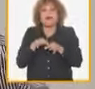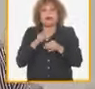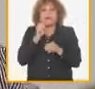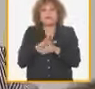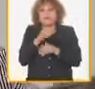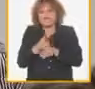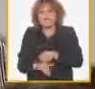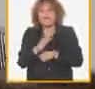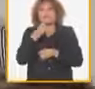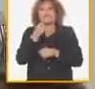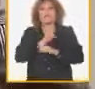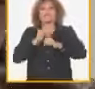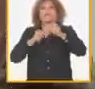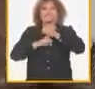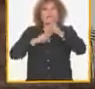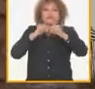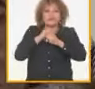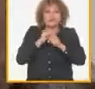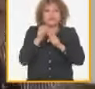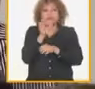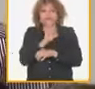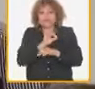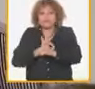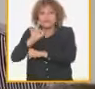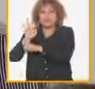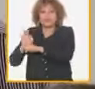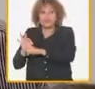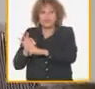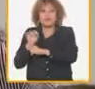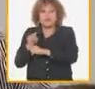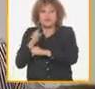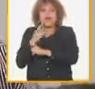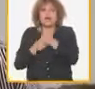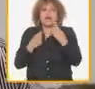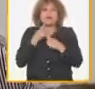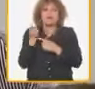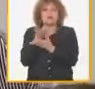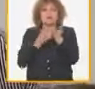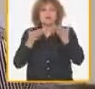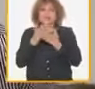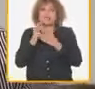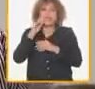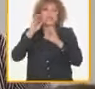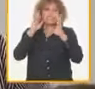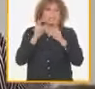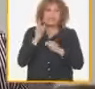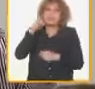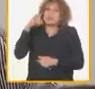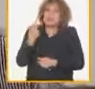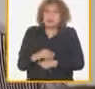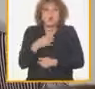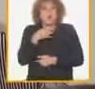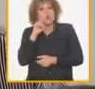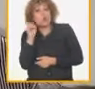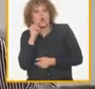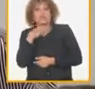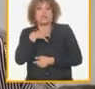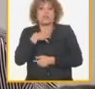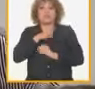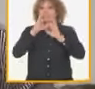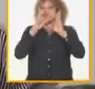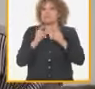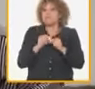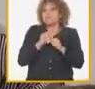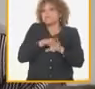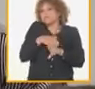de ese tema y eso pasa que todavía en muchos territorios cuando vamos intercambiamos no conocemos bien la cifra o tenemos la cifra y tenemos una cifra pero